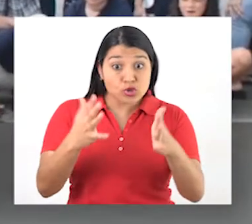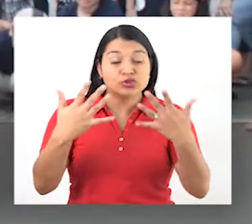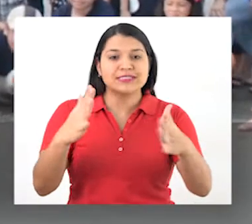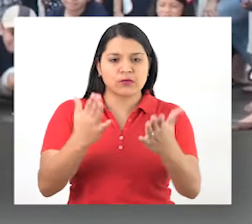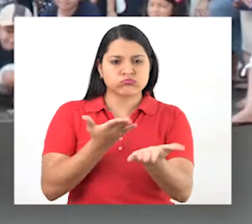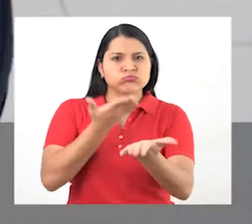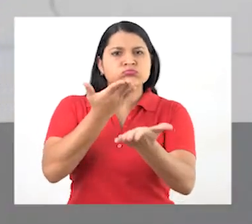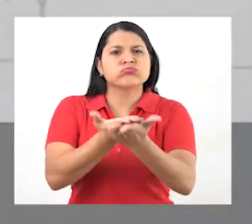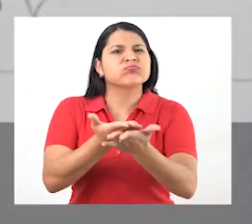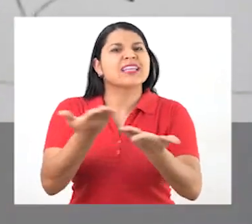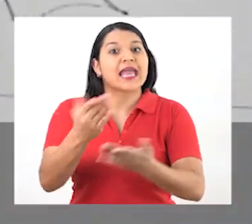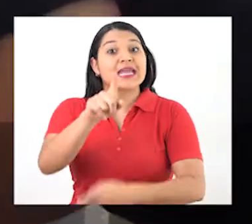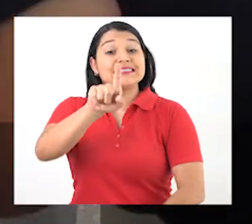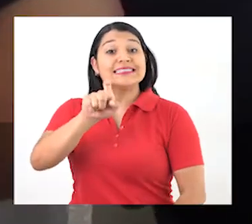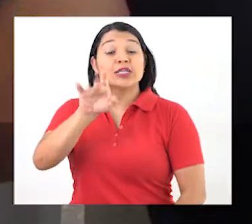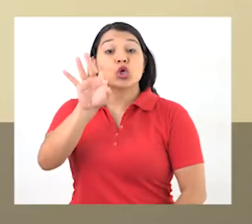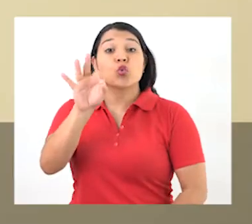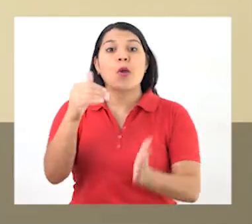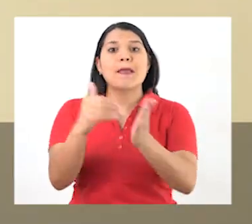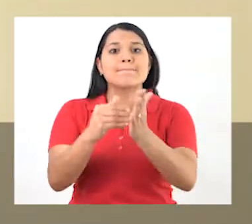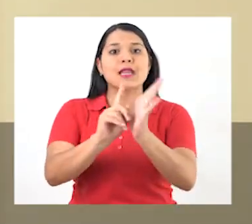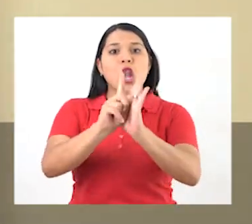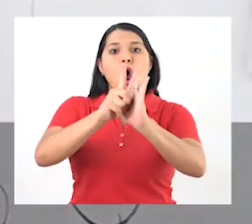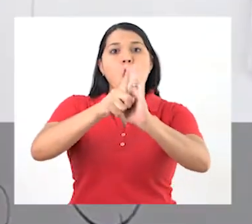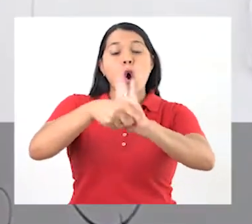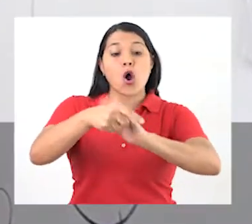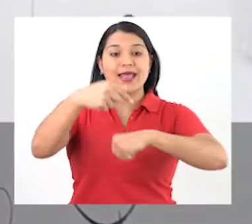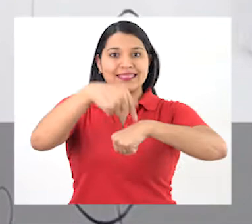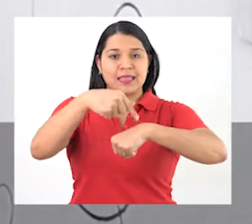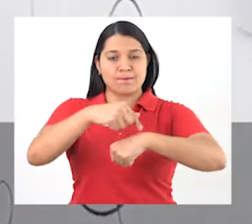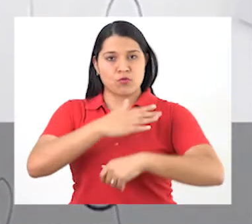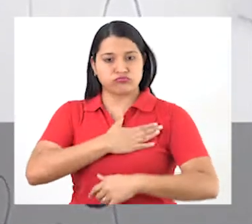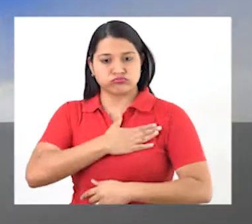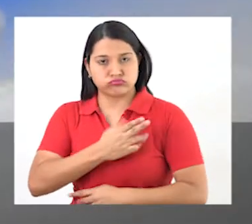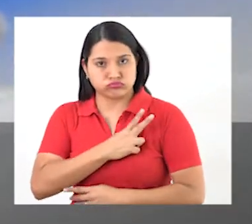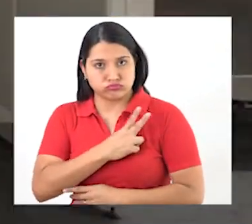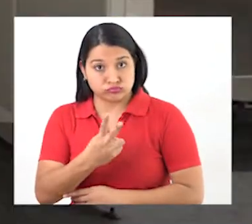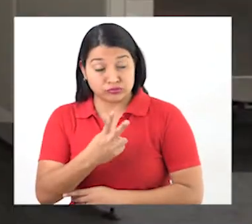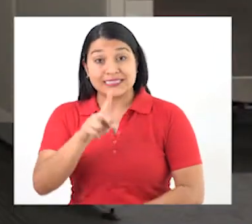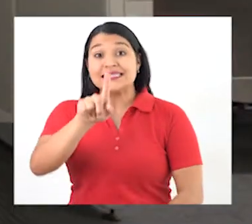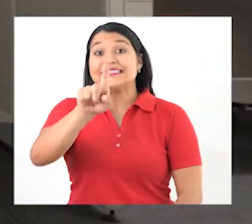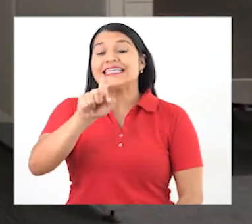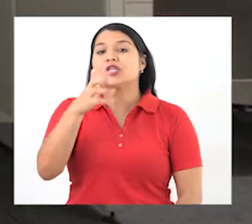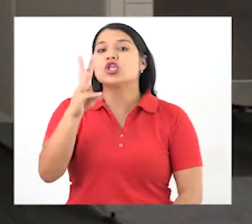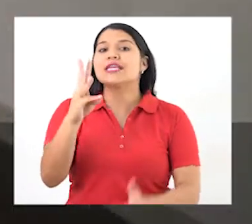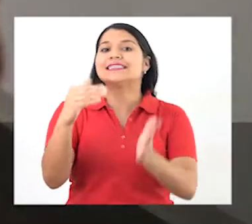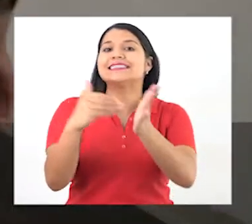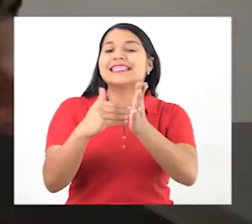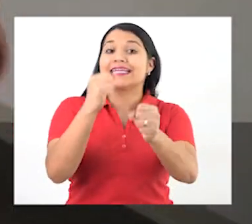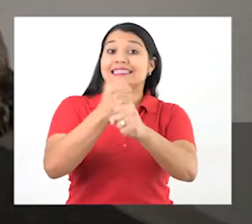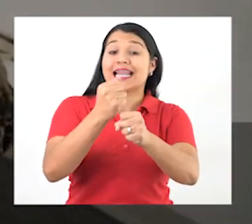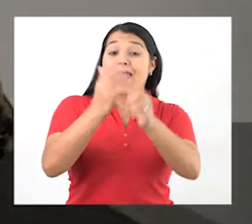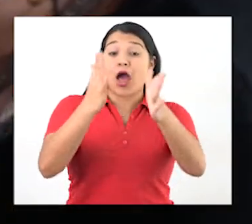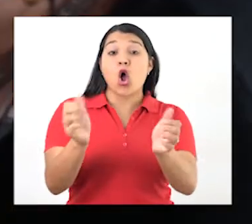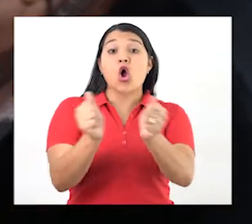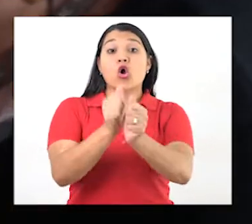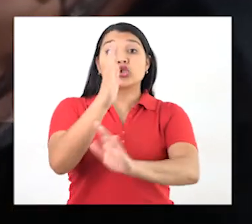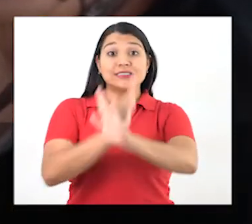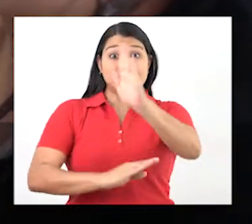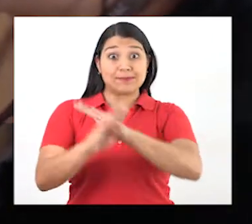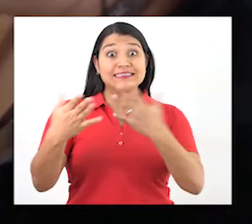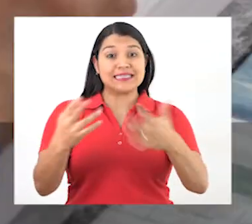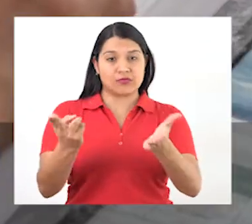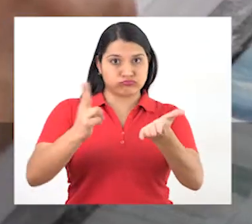han aportado más de 109.000 horas de trabajo voluntario, 116 colaboradores con discapacidad